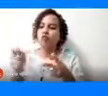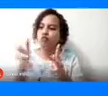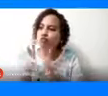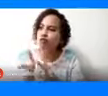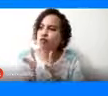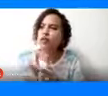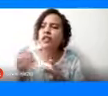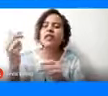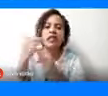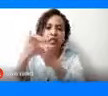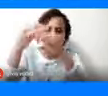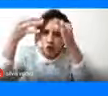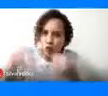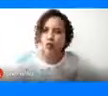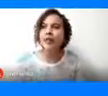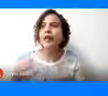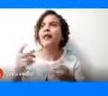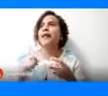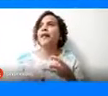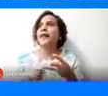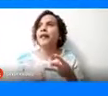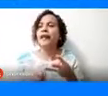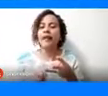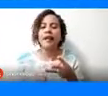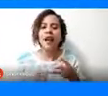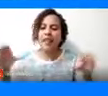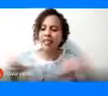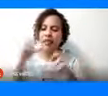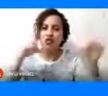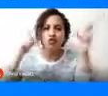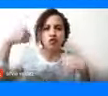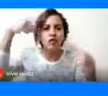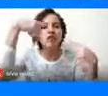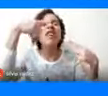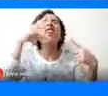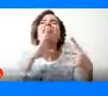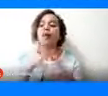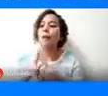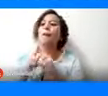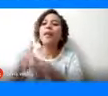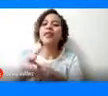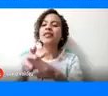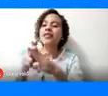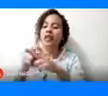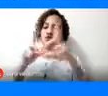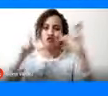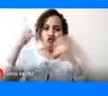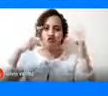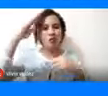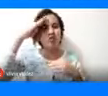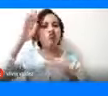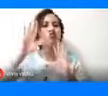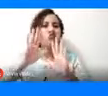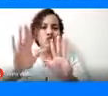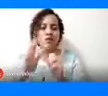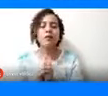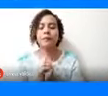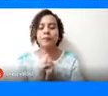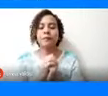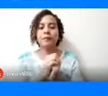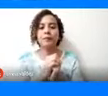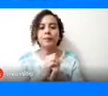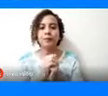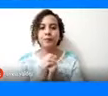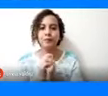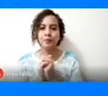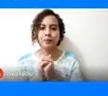seguridad en las actividades turísticas que presta la Policía de Turismo? Siguiente, por favor.